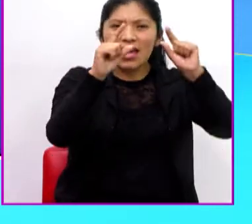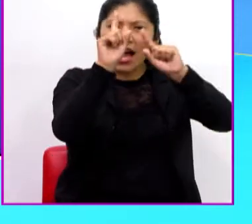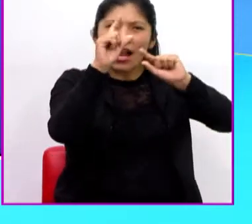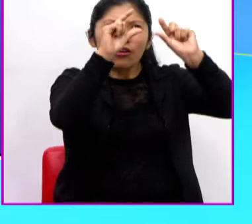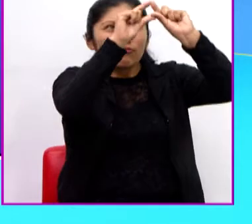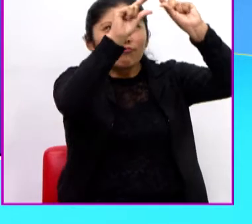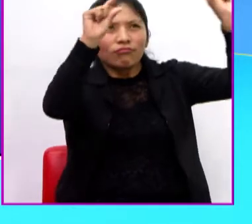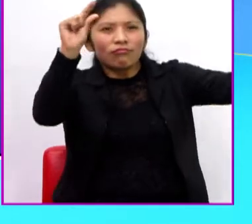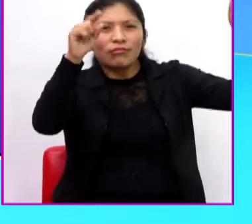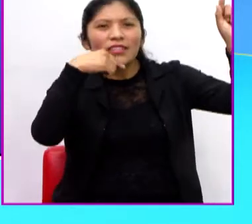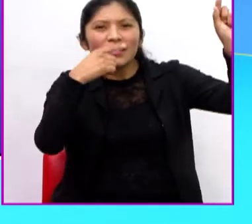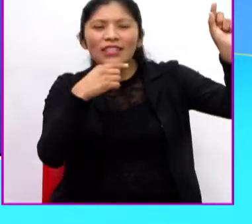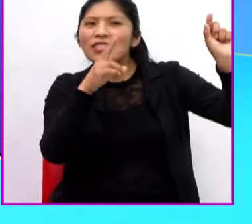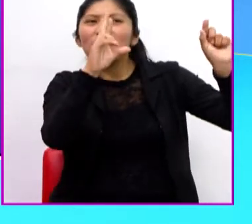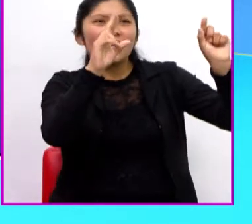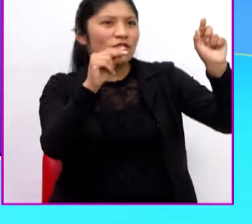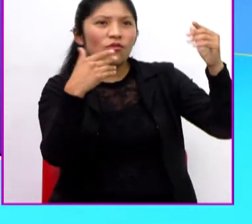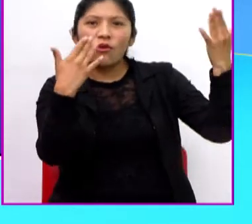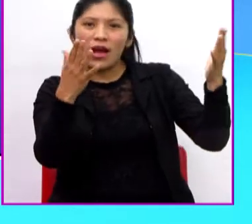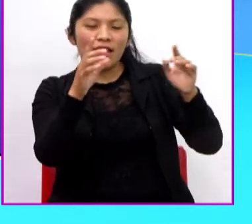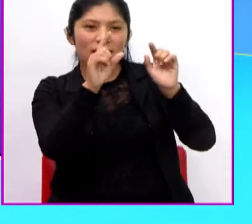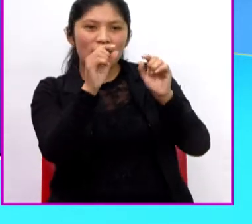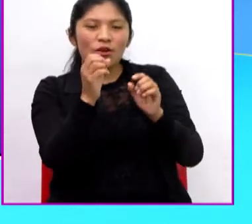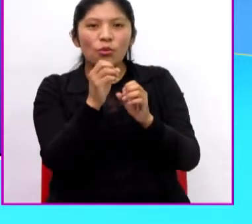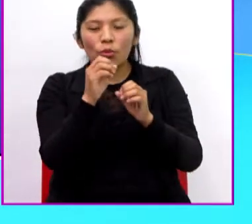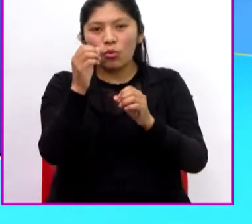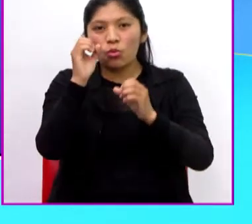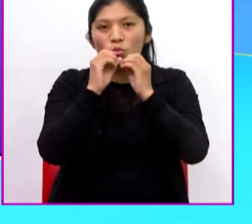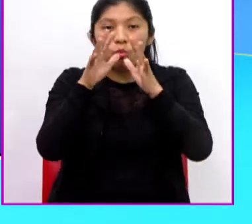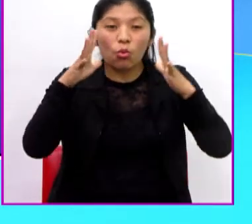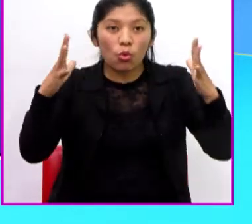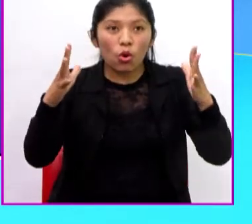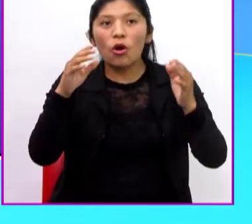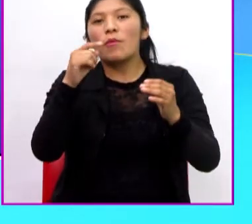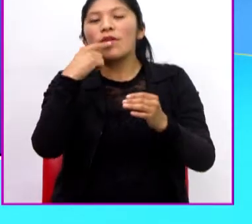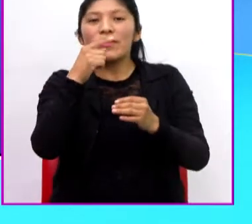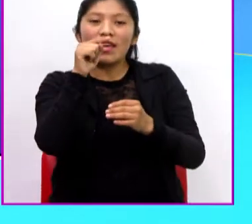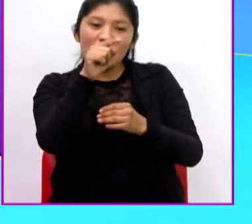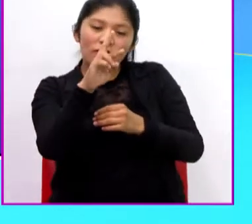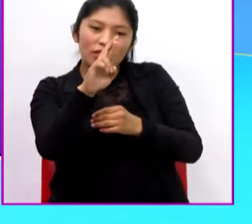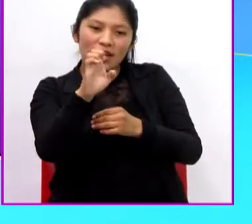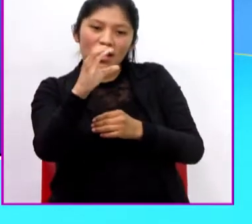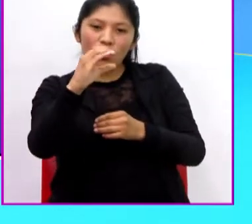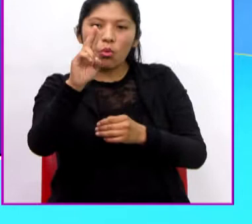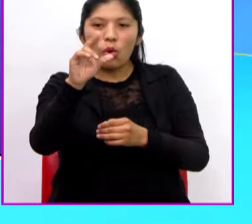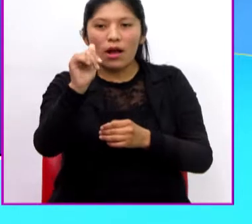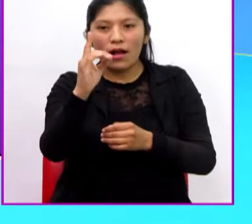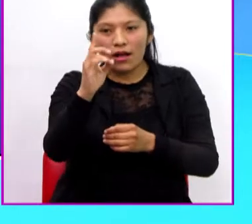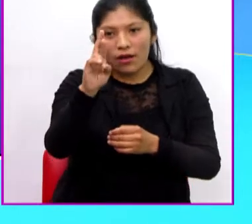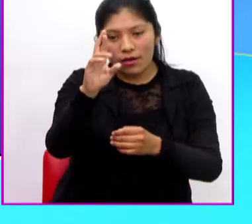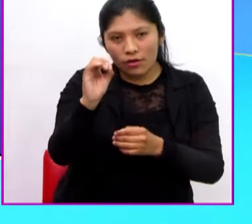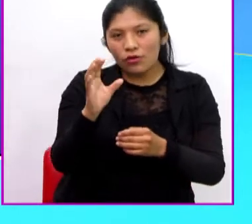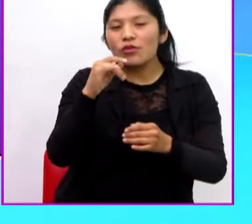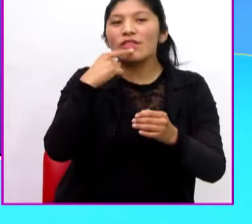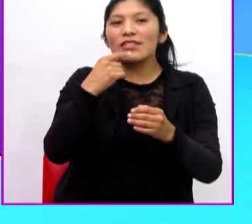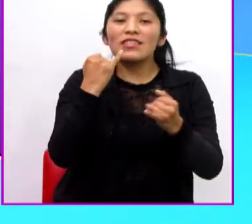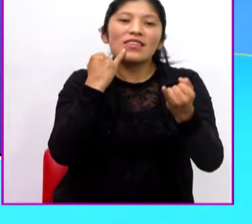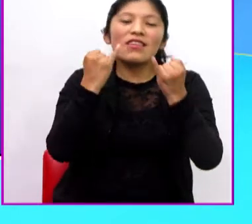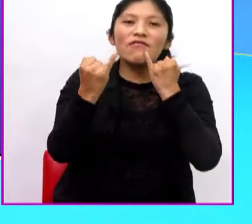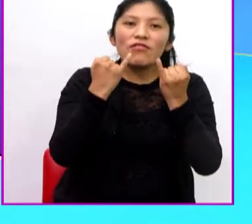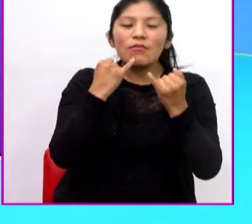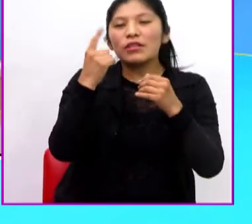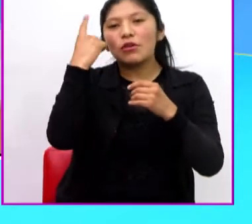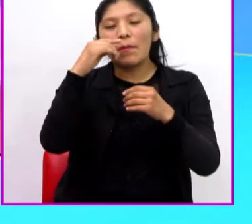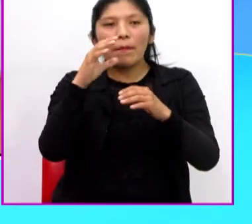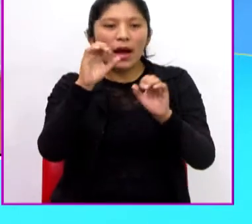tiene algo escrito que no está en un globo. Eso se llama recuadro o cartelera. Nos da información que sirve de unión o de